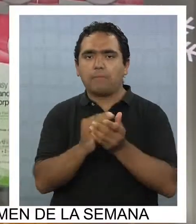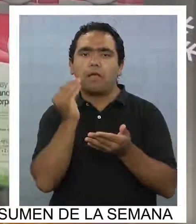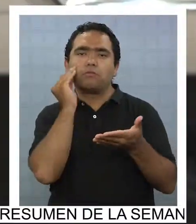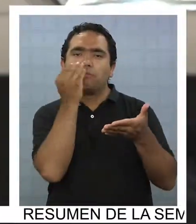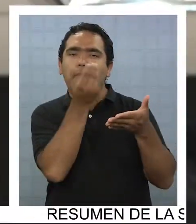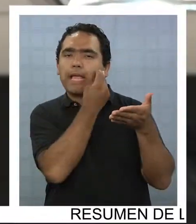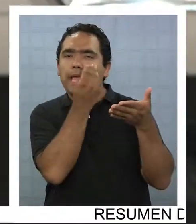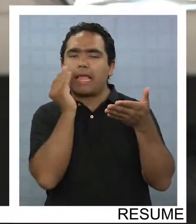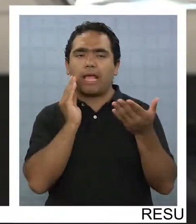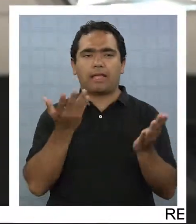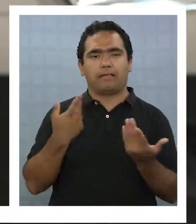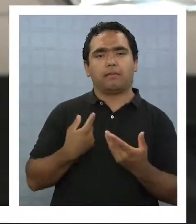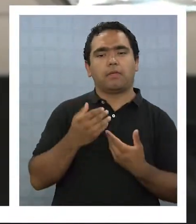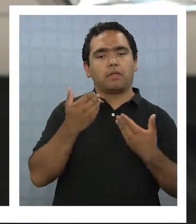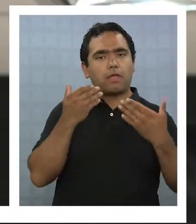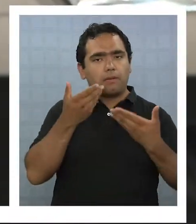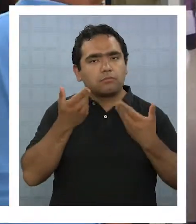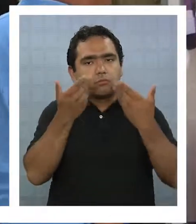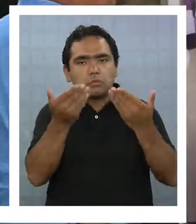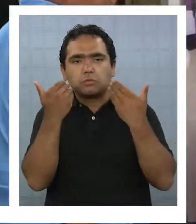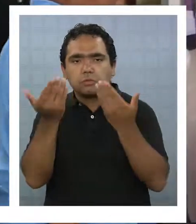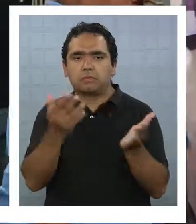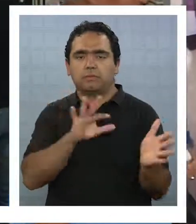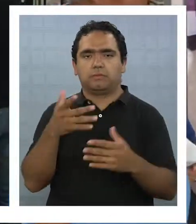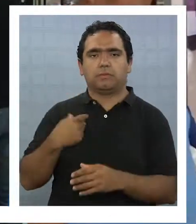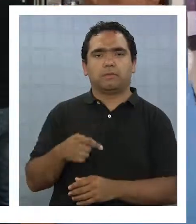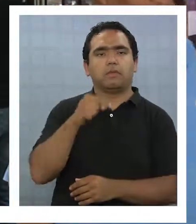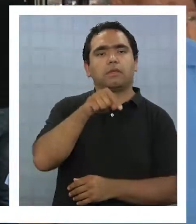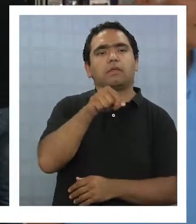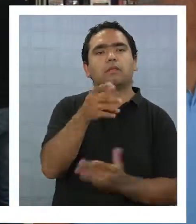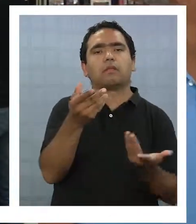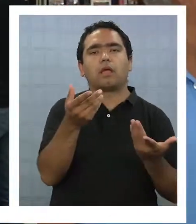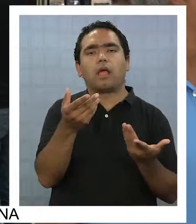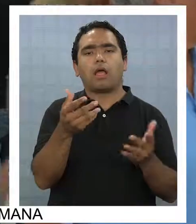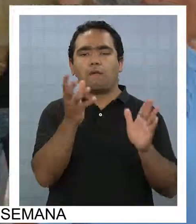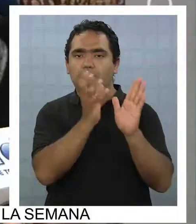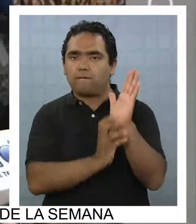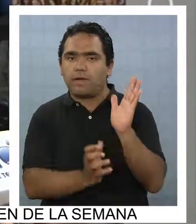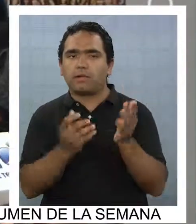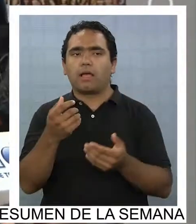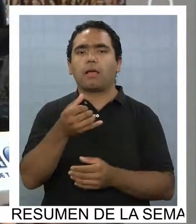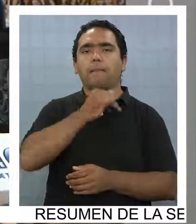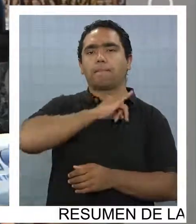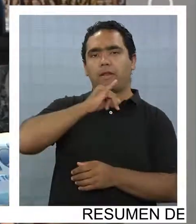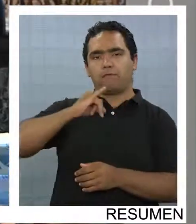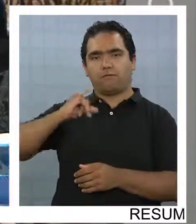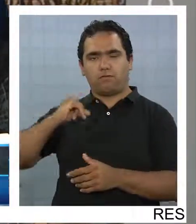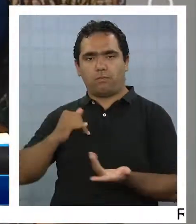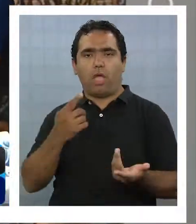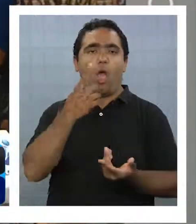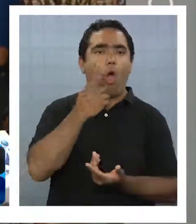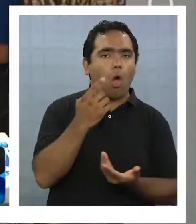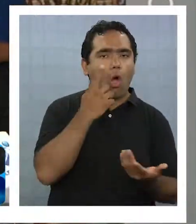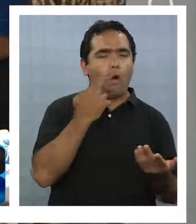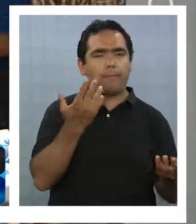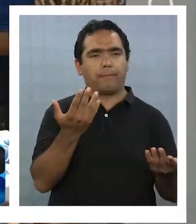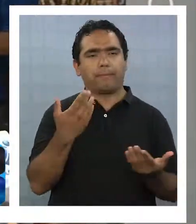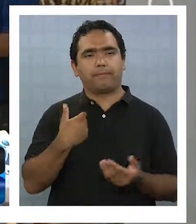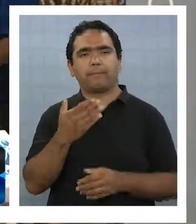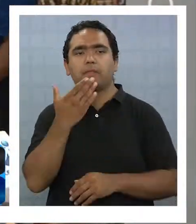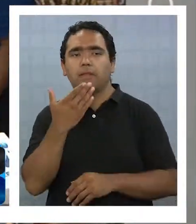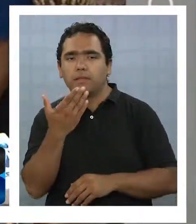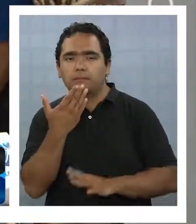en Navidad. Tenemos ofertas de lo que es... ...perfumes, para varón... ...por ejemplo estucherías